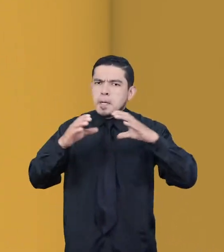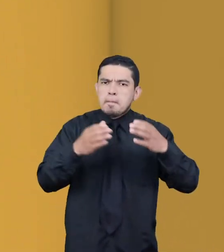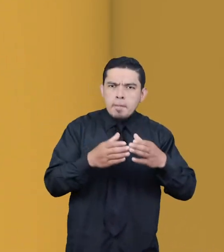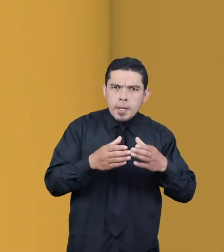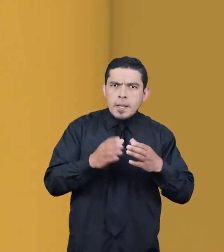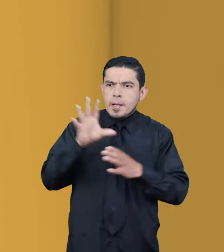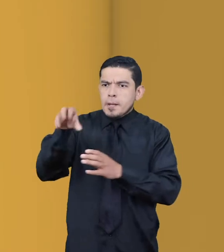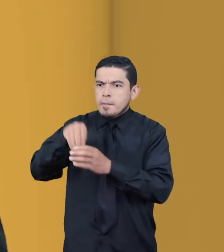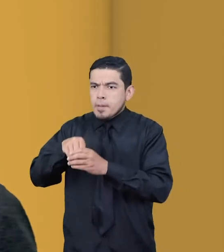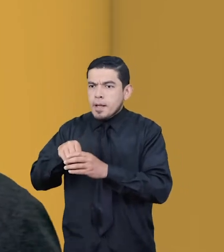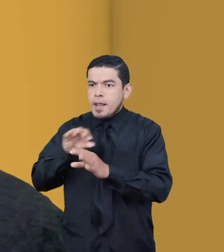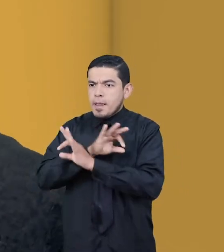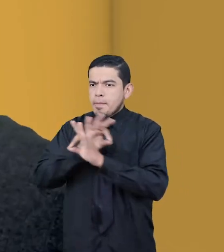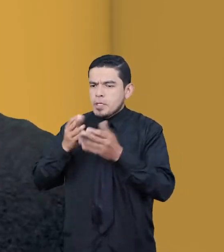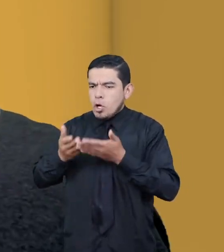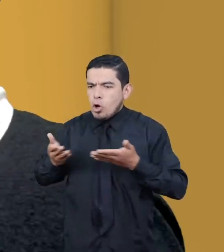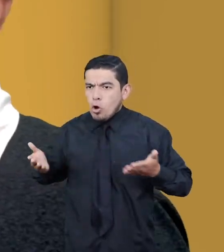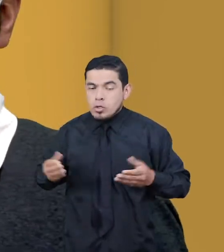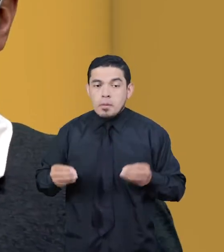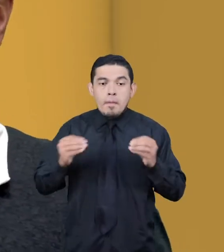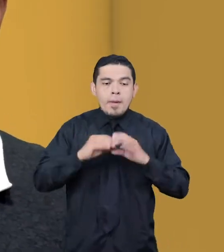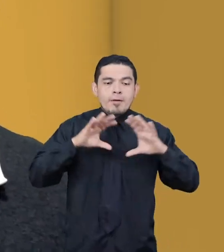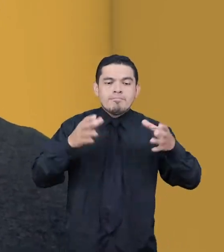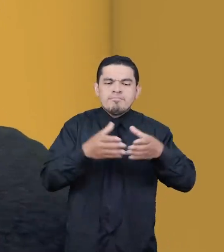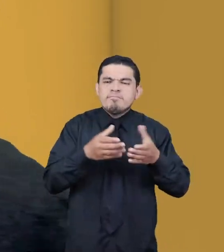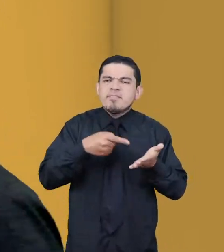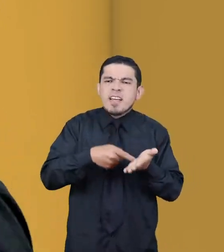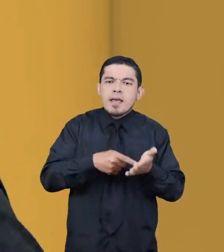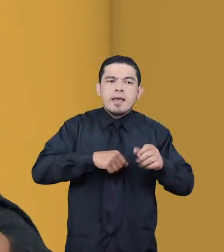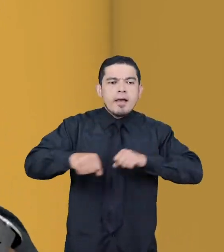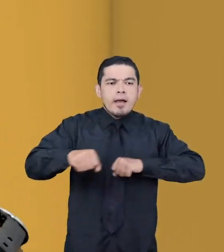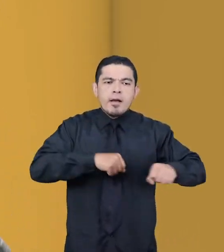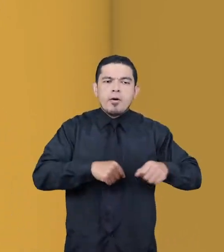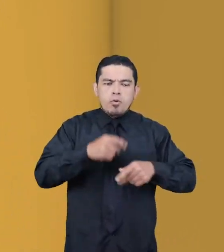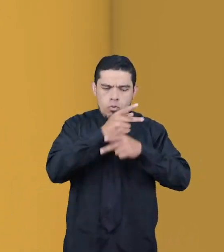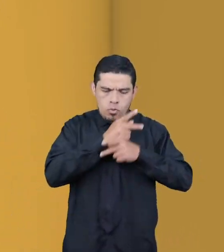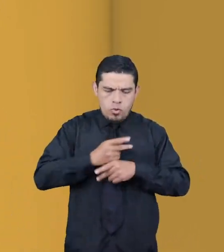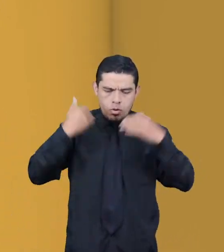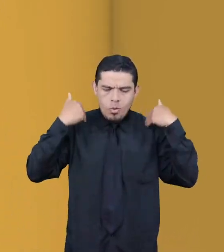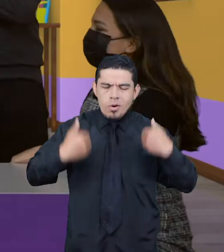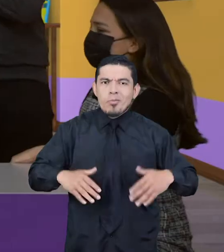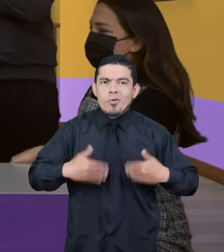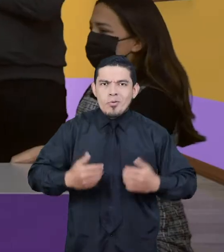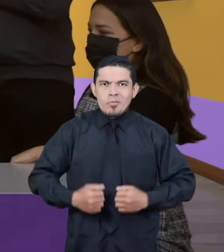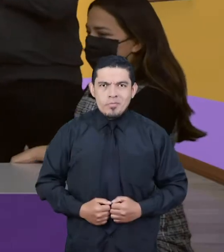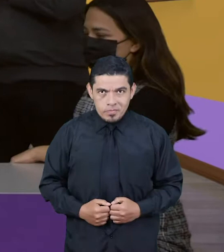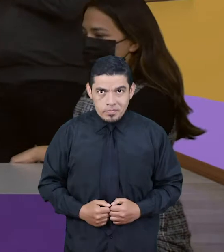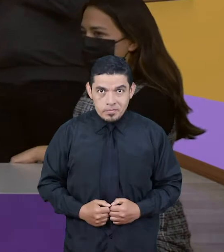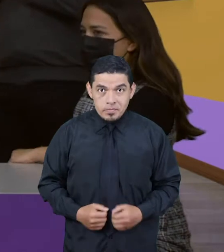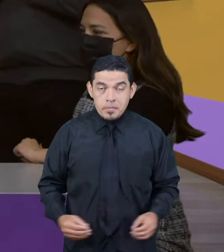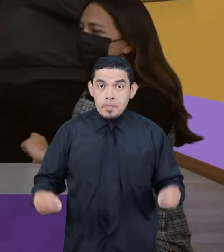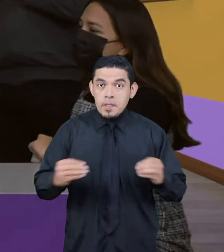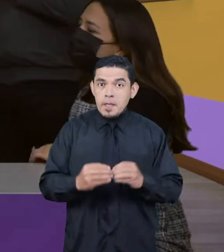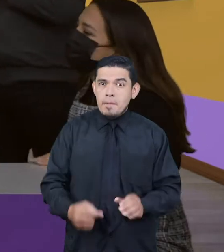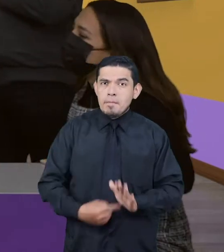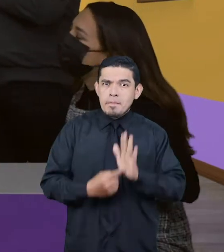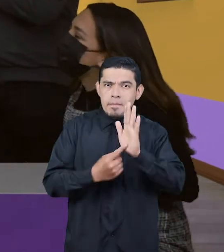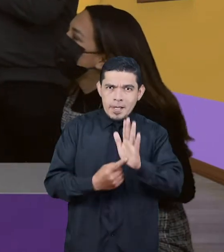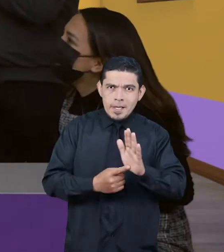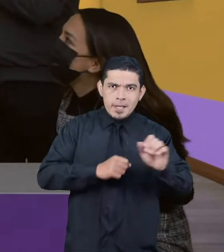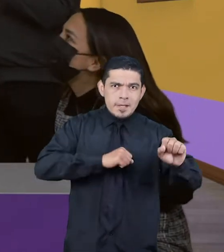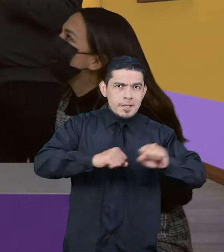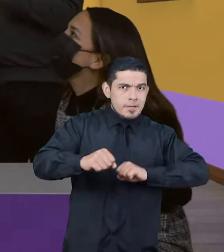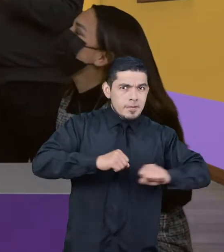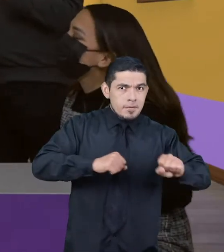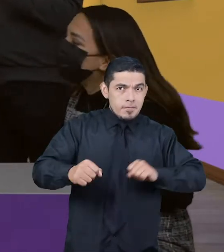El uno de aseo personal y el otro de acciones para mantener una buena salud física. Les pediremos guardar todos estos